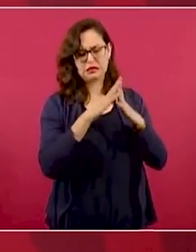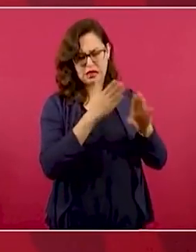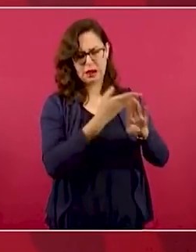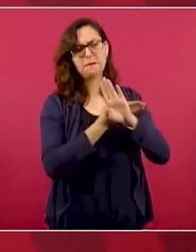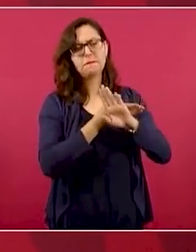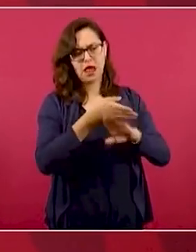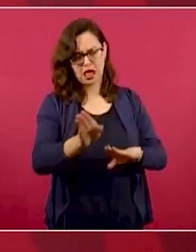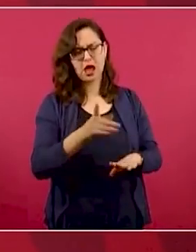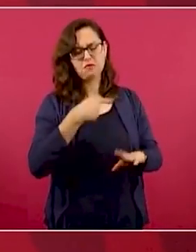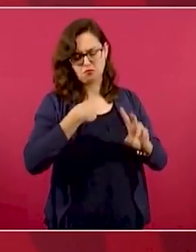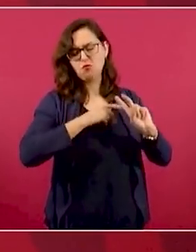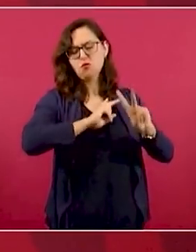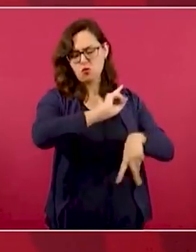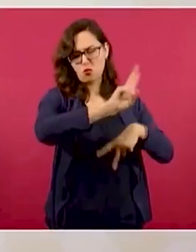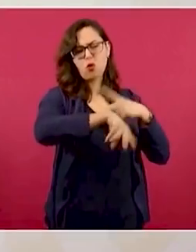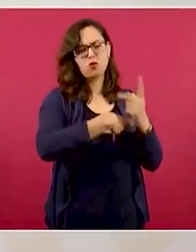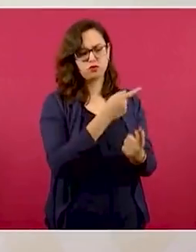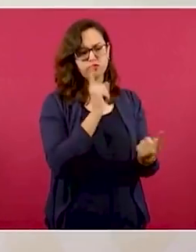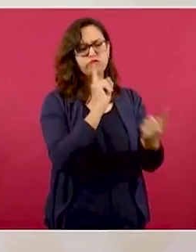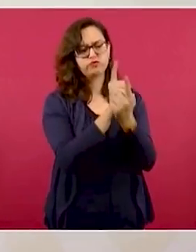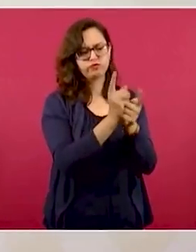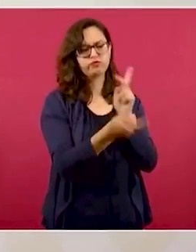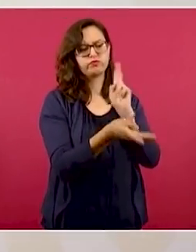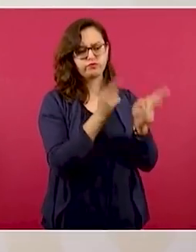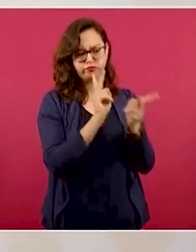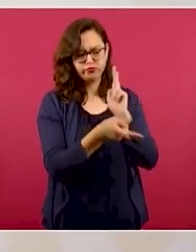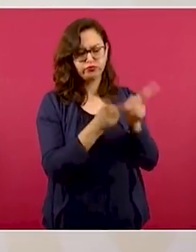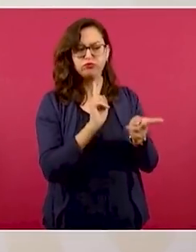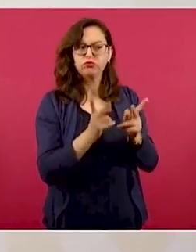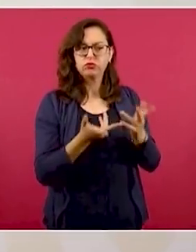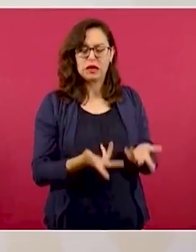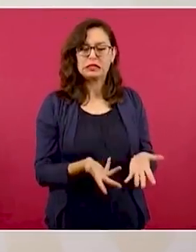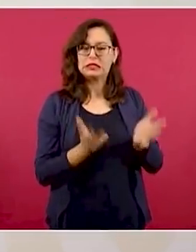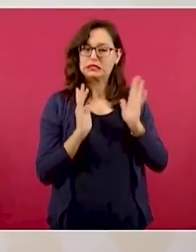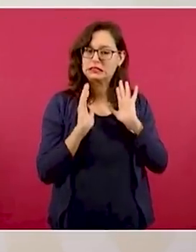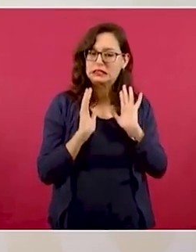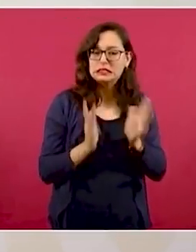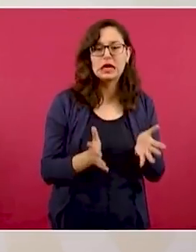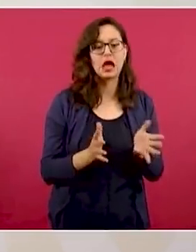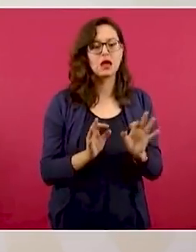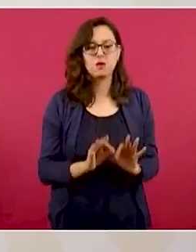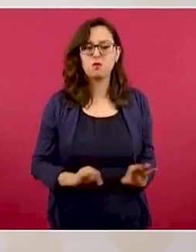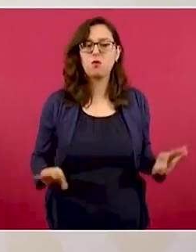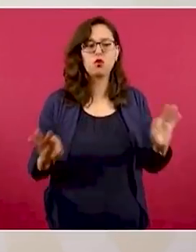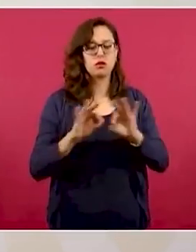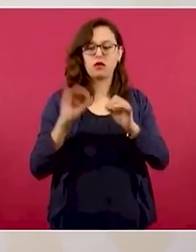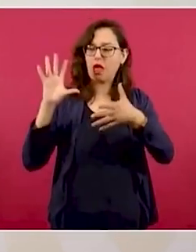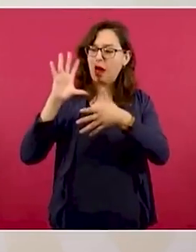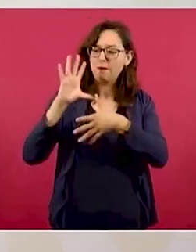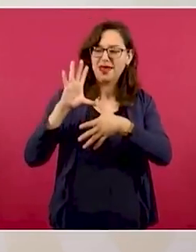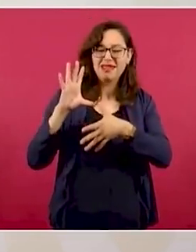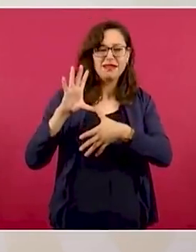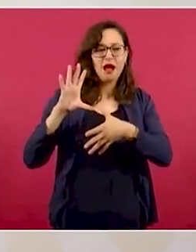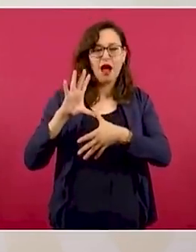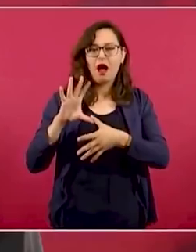tratar con él el tema de la integración de toda América,